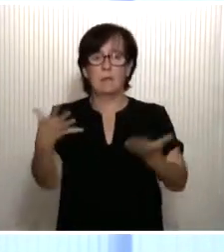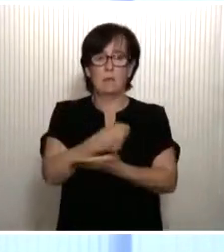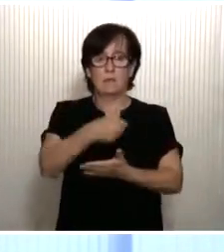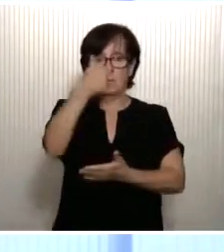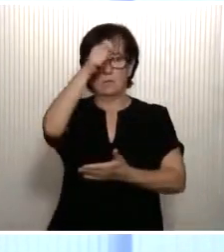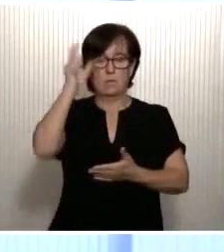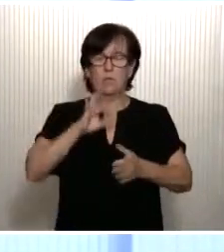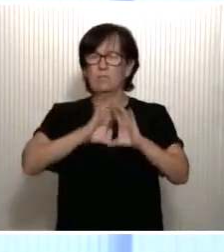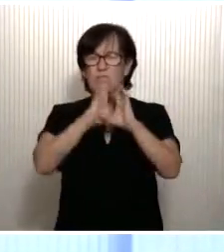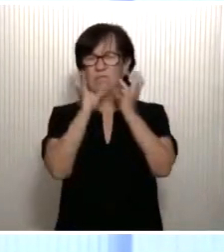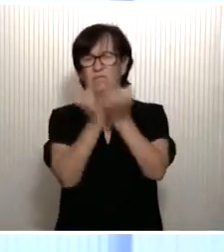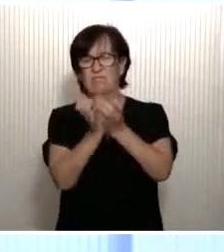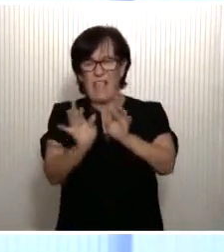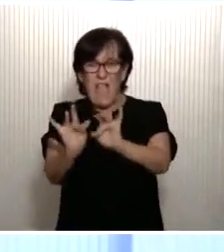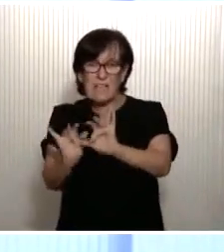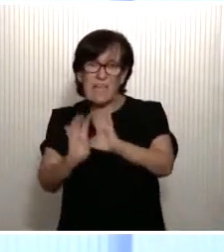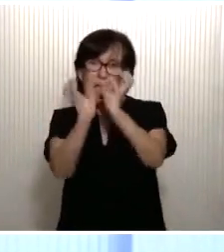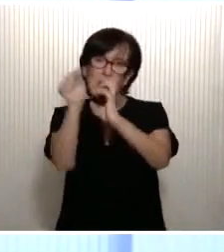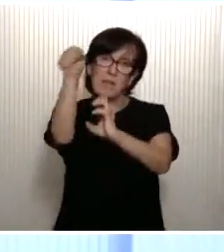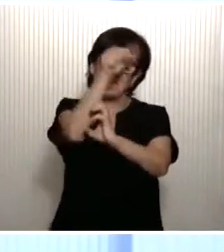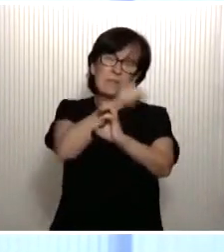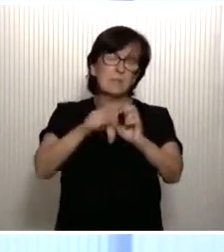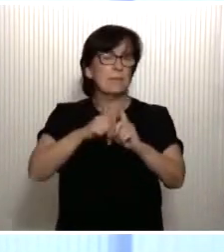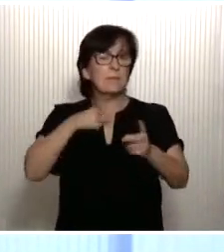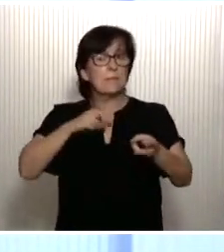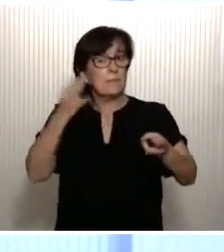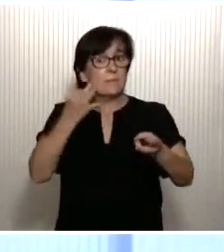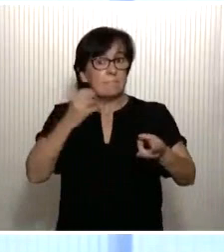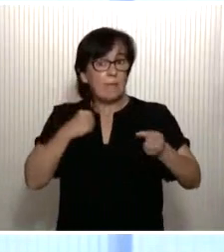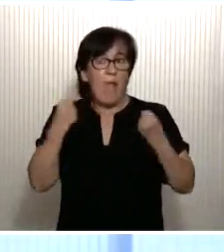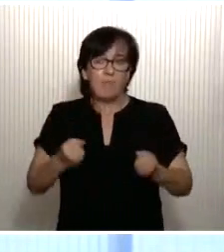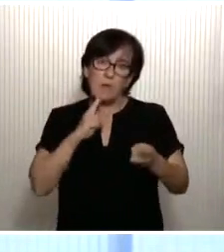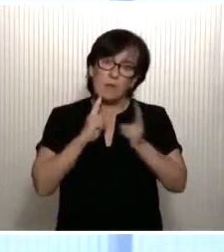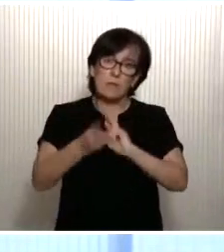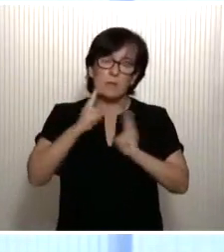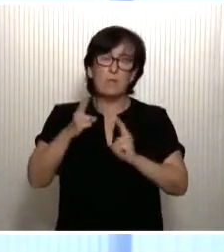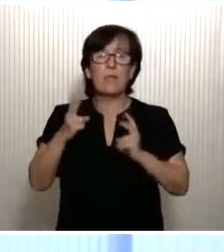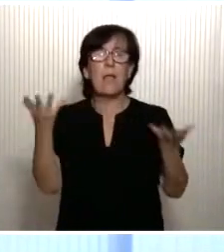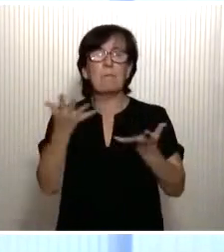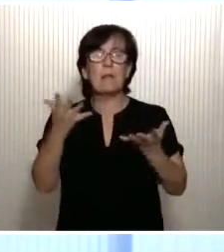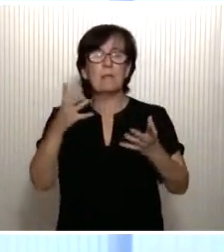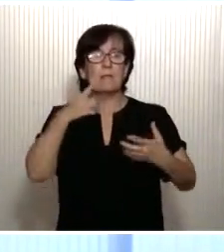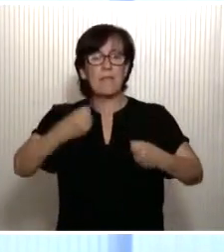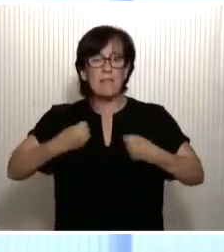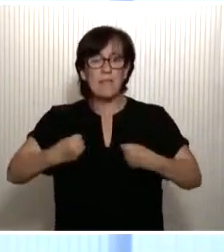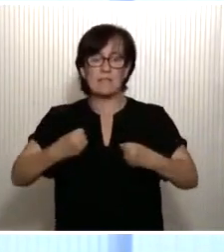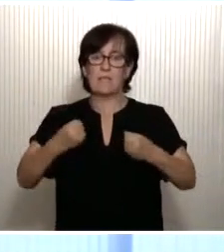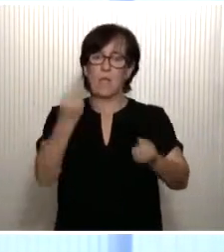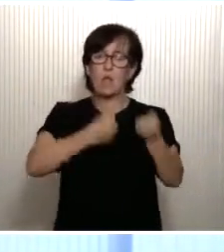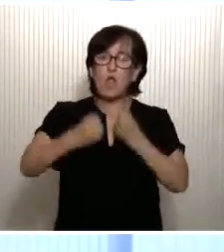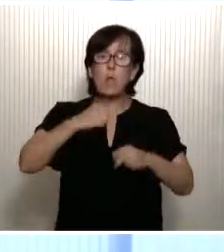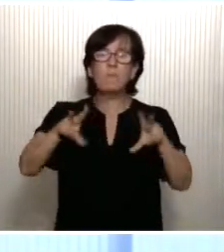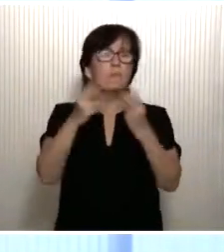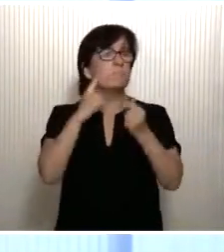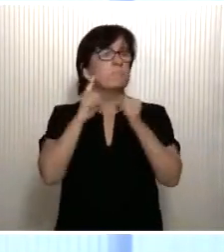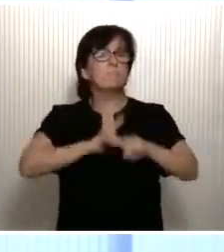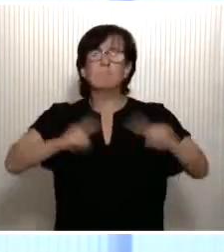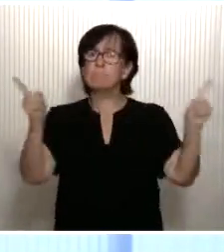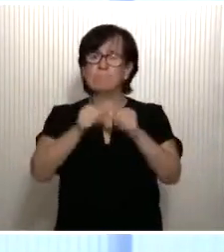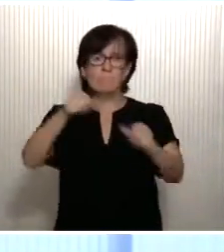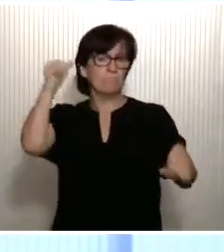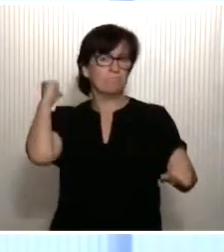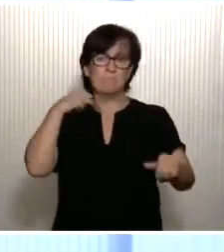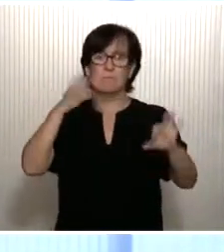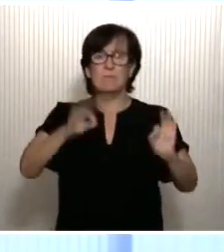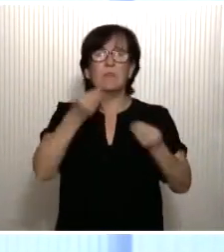rincones de la Tierra, forzándonos a responder ante una emergencia sanitaria, económica y social sin precedentes, al